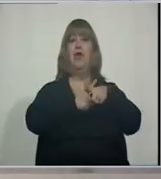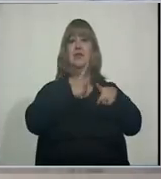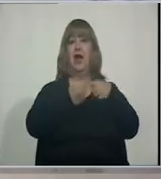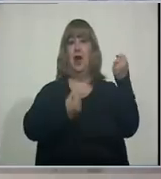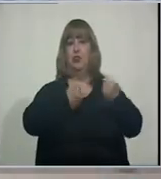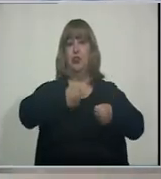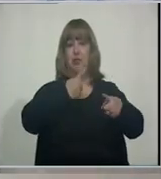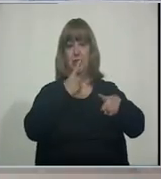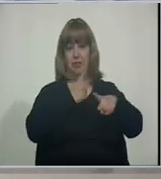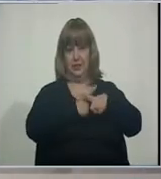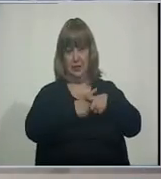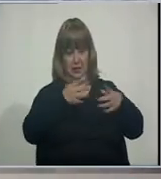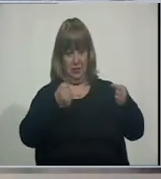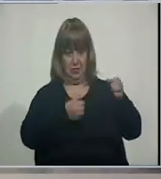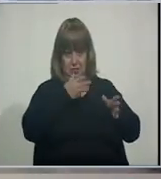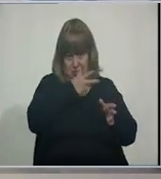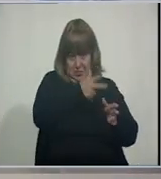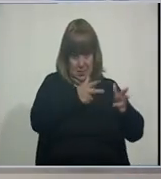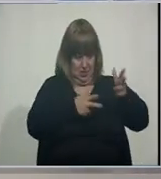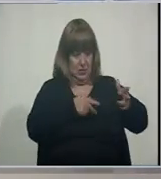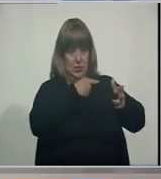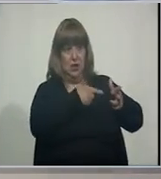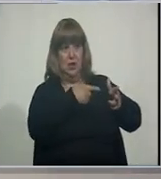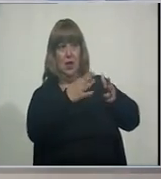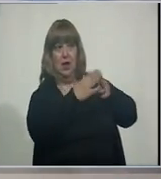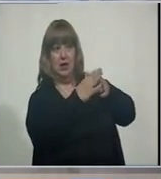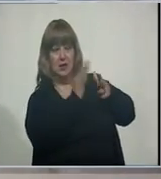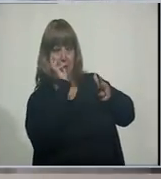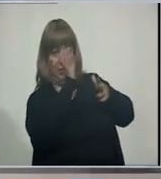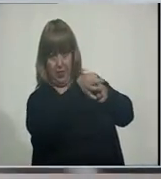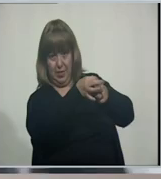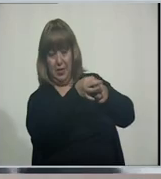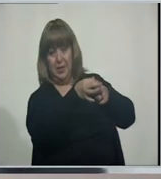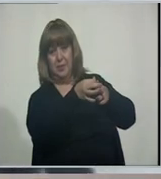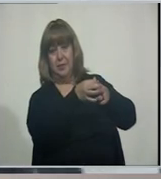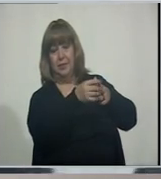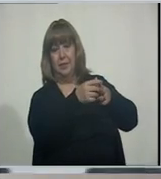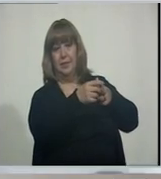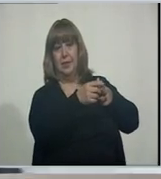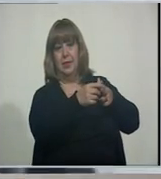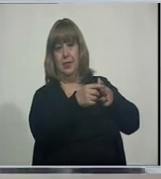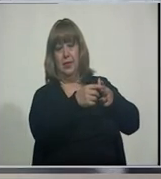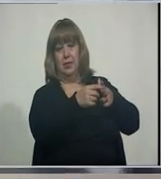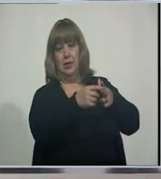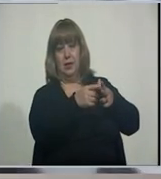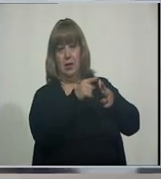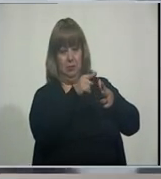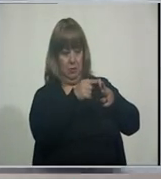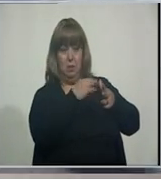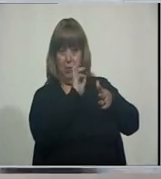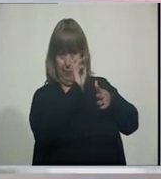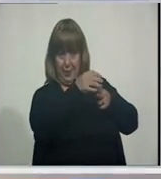Estacionado ahí Frente a una casa conocida de elementos para el automotor